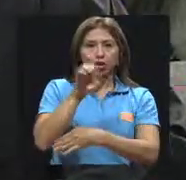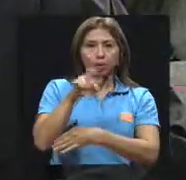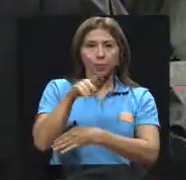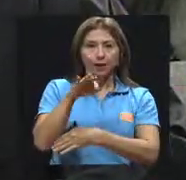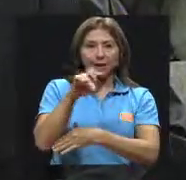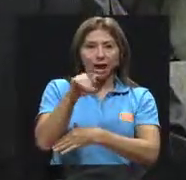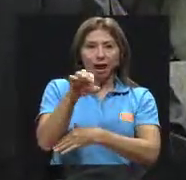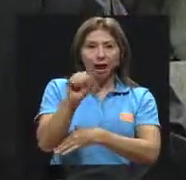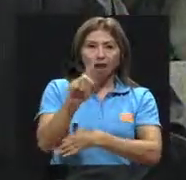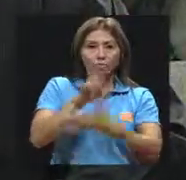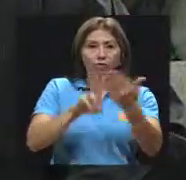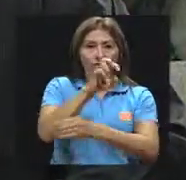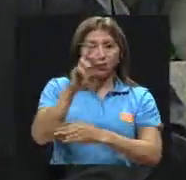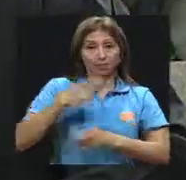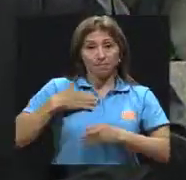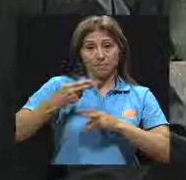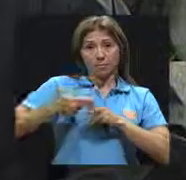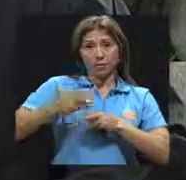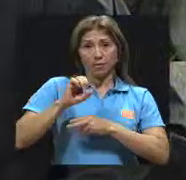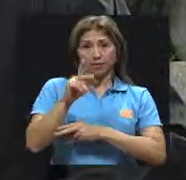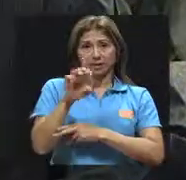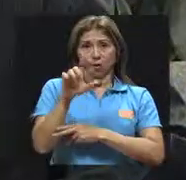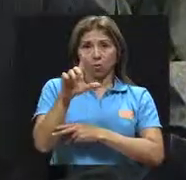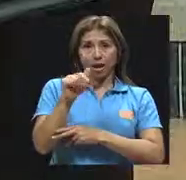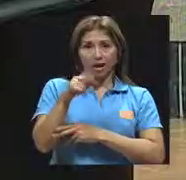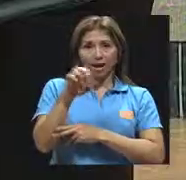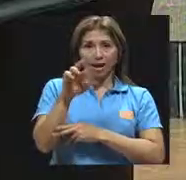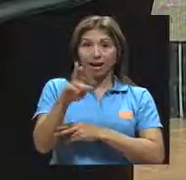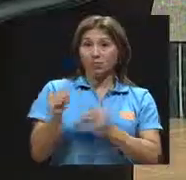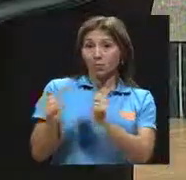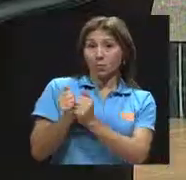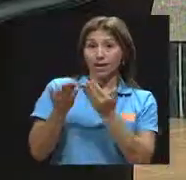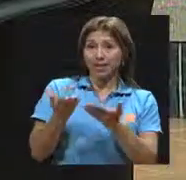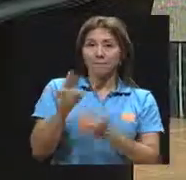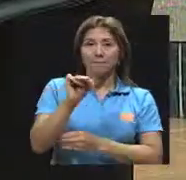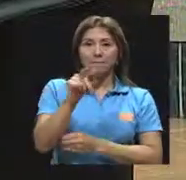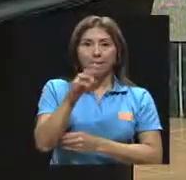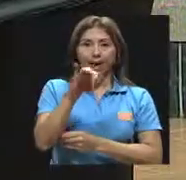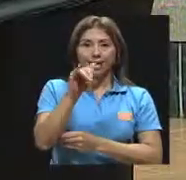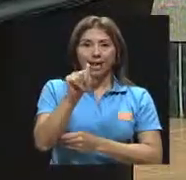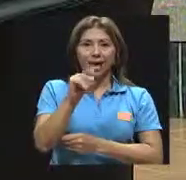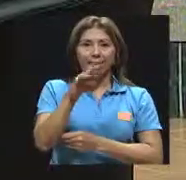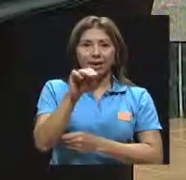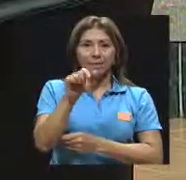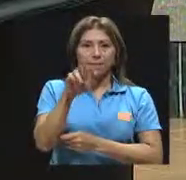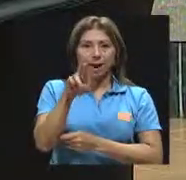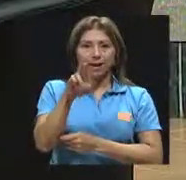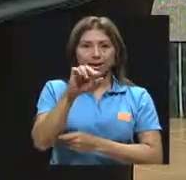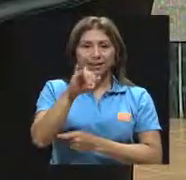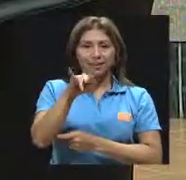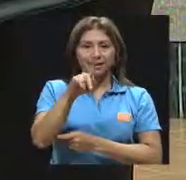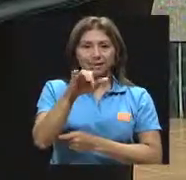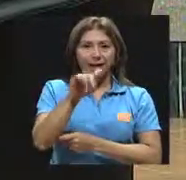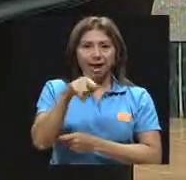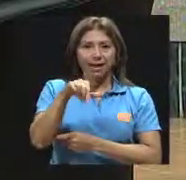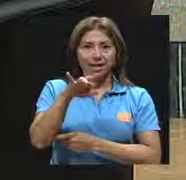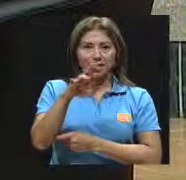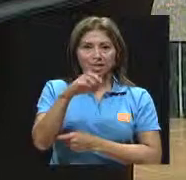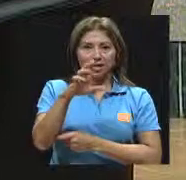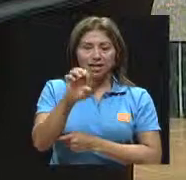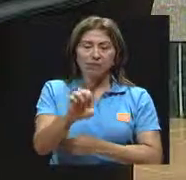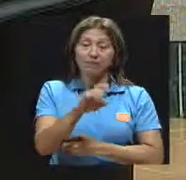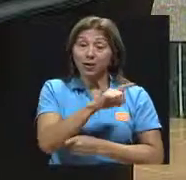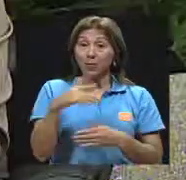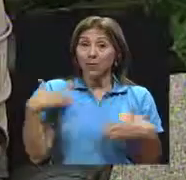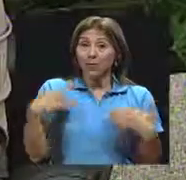Universidad de Costa Rica. Mi nombre es Saúl Aguilar y conmigo me acompaña... María del Mar y Zaguirre Sedeño, y realmente es un placer que usted permanezca en sintonía de